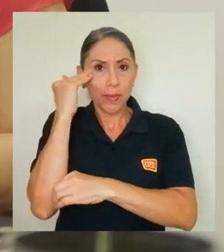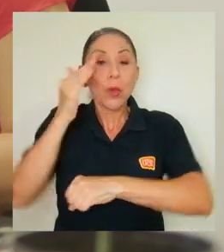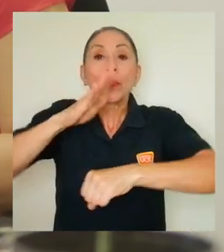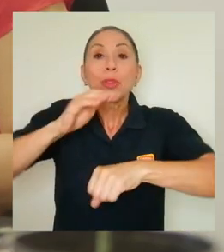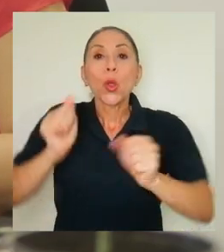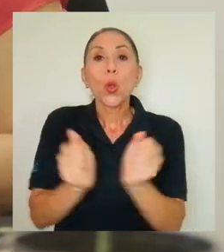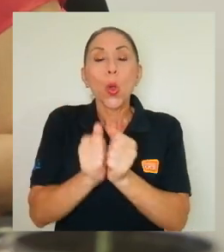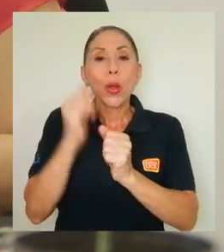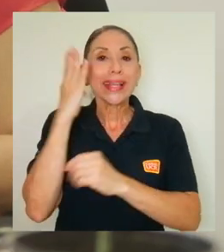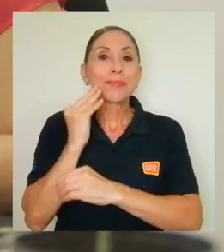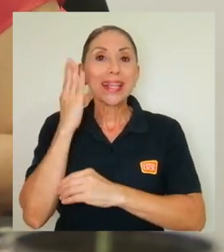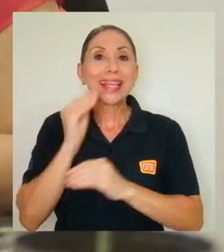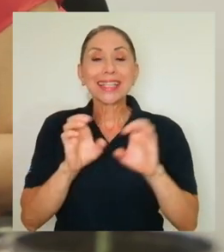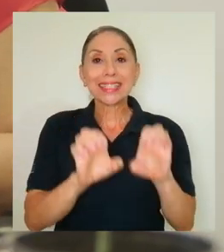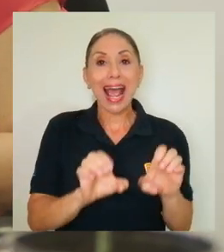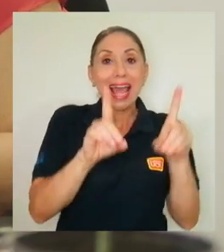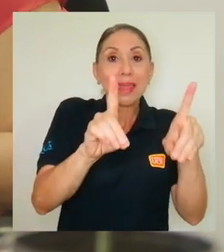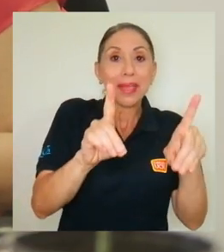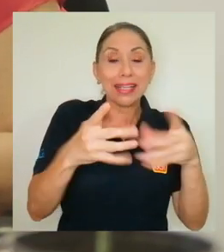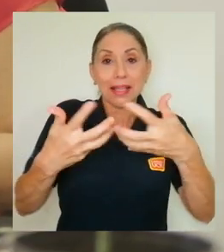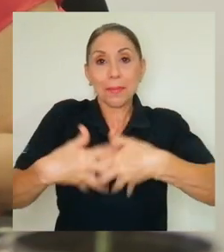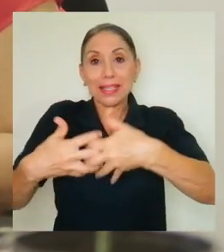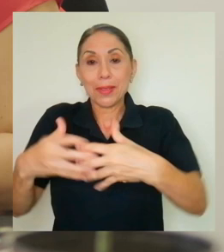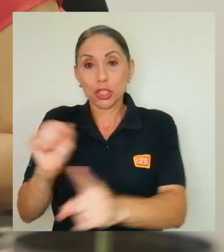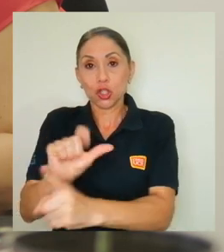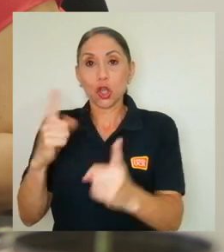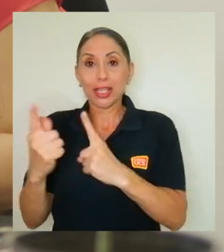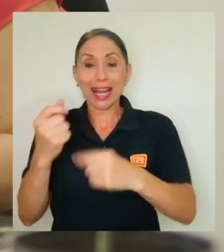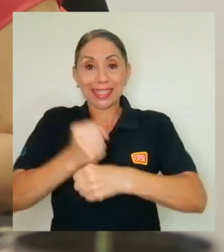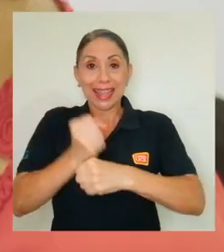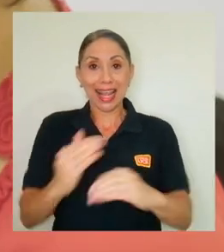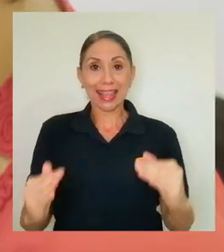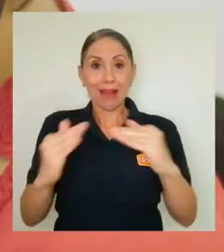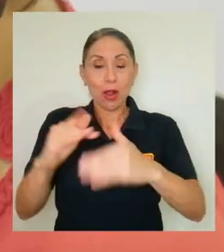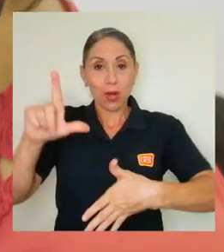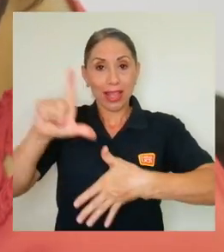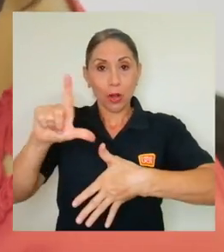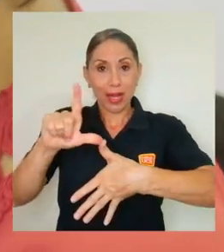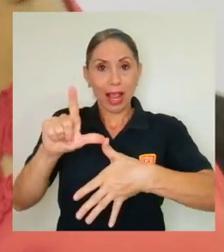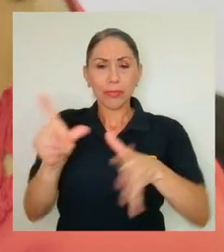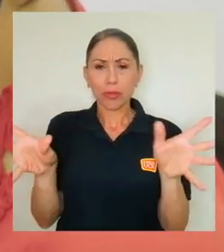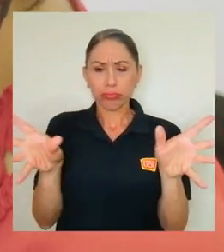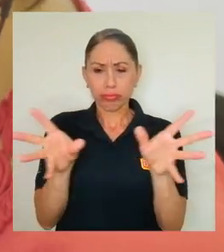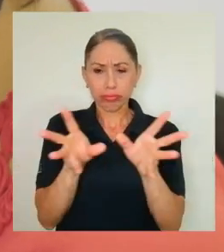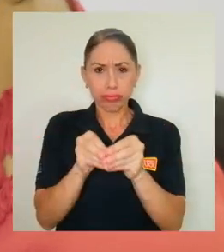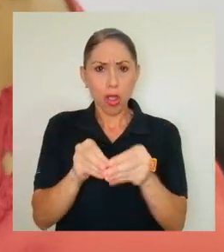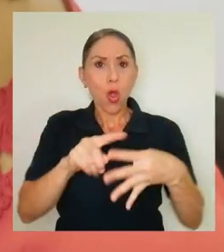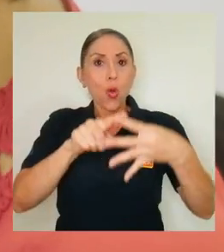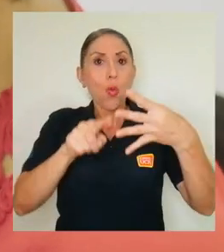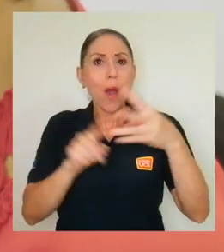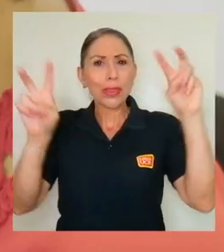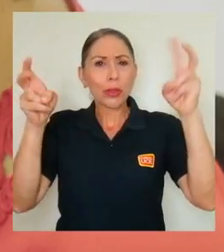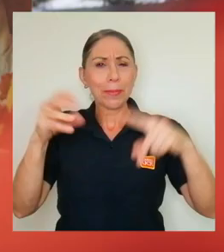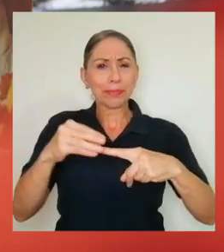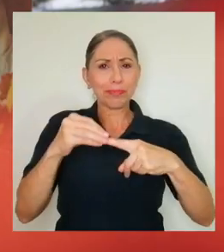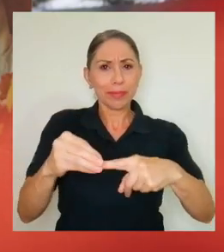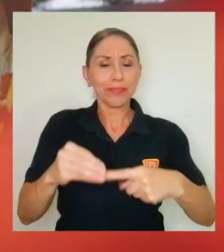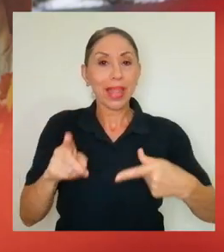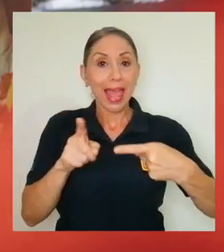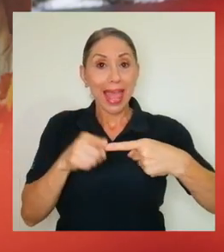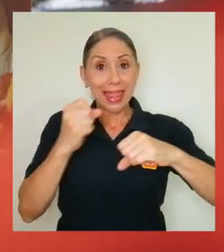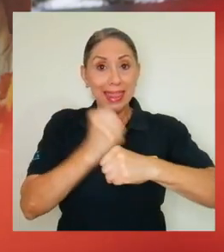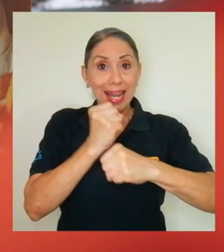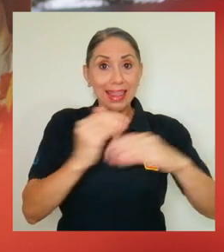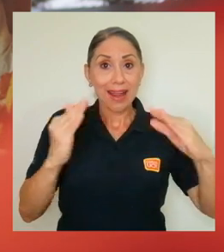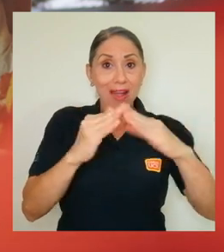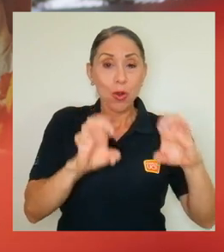alrededor de experiencias académicas, empresariales y sociales de teletrabajo en Latinoamérica. En total, se abordarán cuatro ejes temáticos,